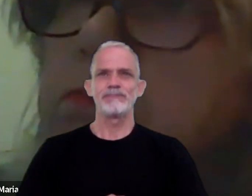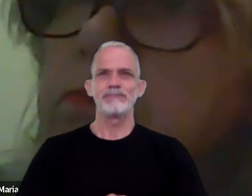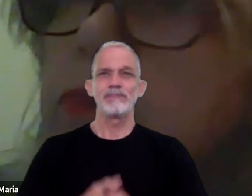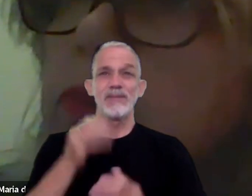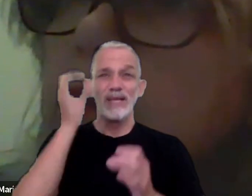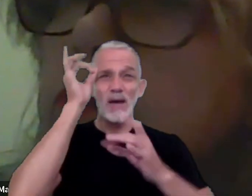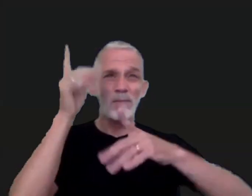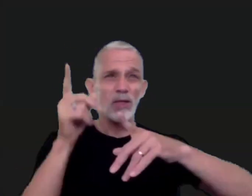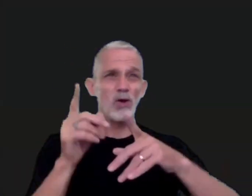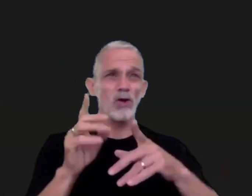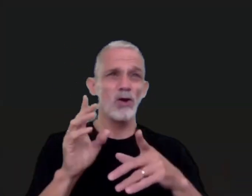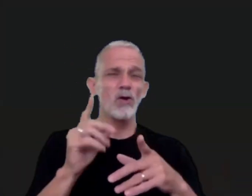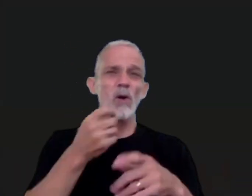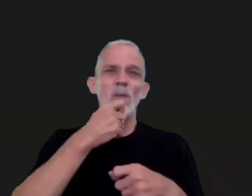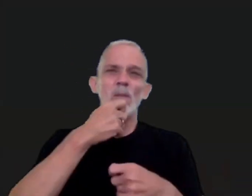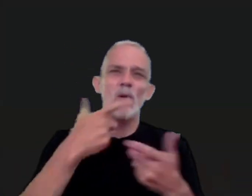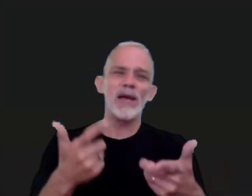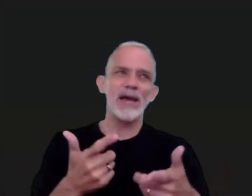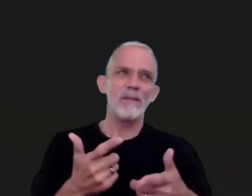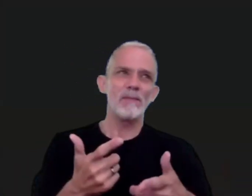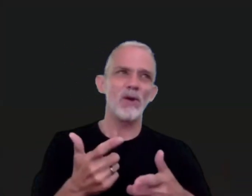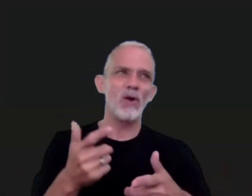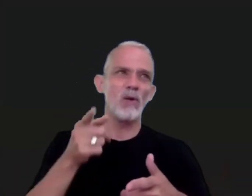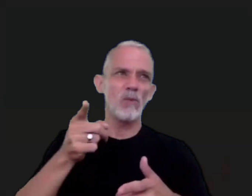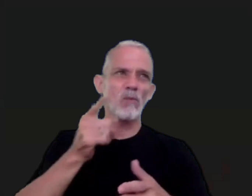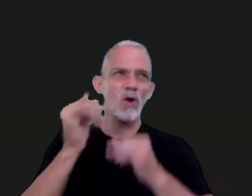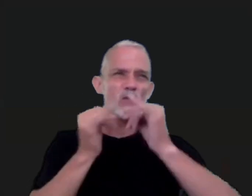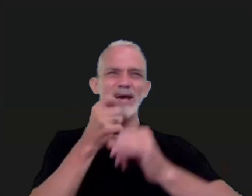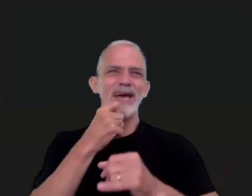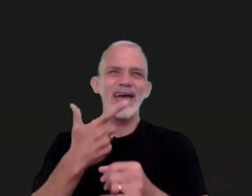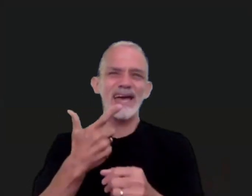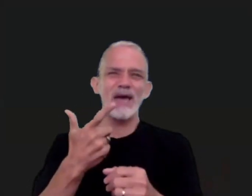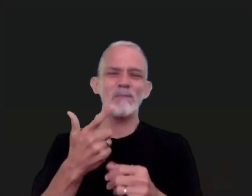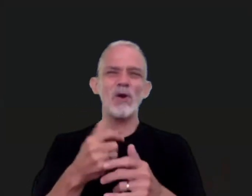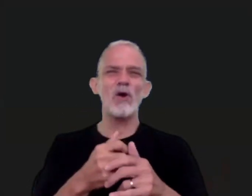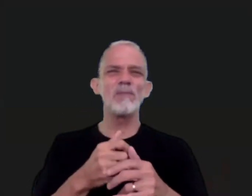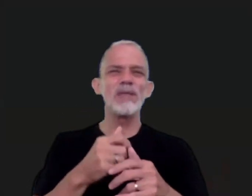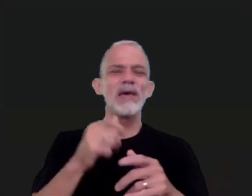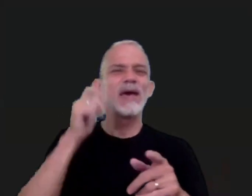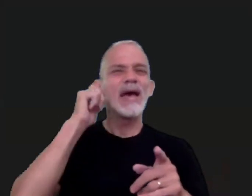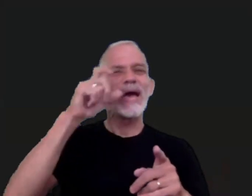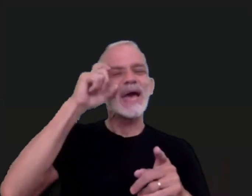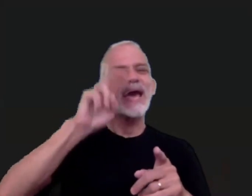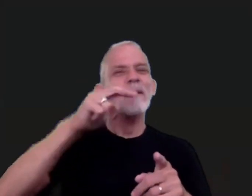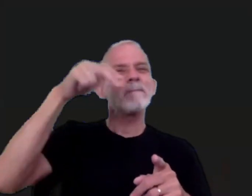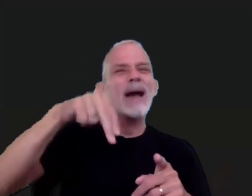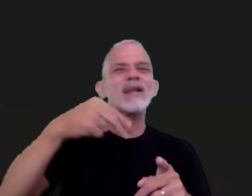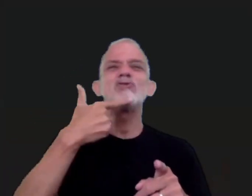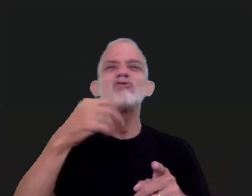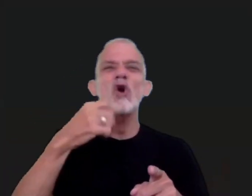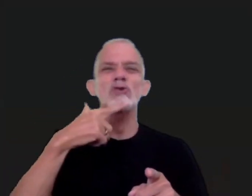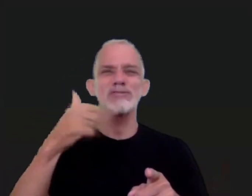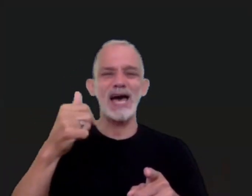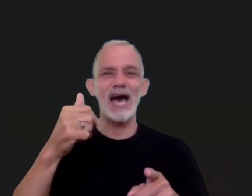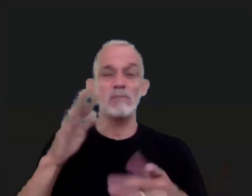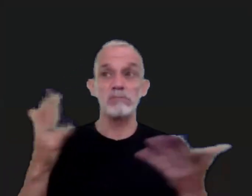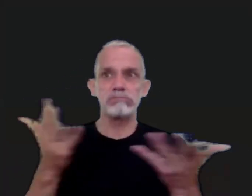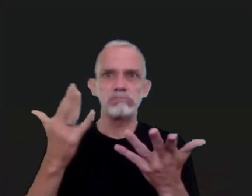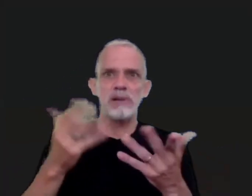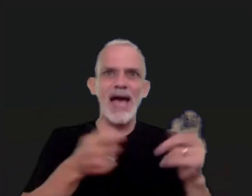por ejemplo que estabas diciendo un ejemplo de Germán Sosa a mí me ocurre con gastos de